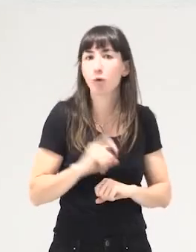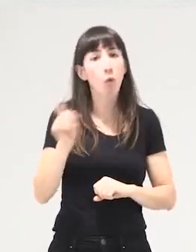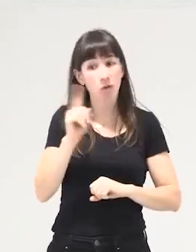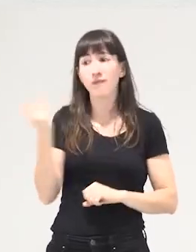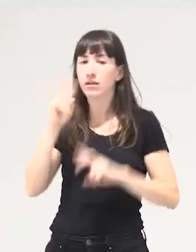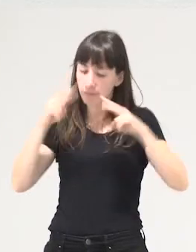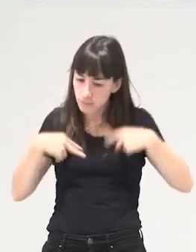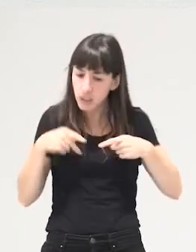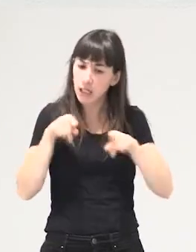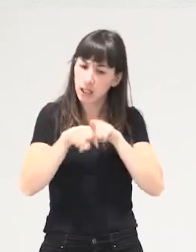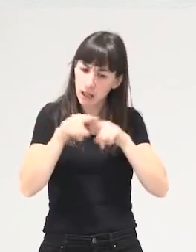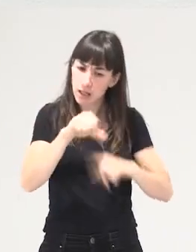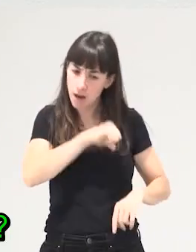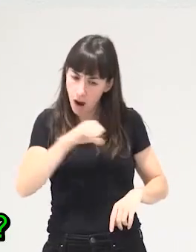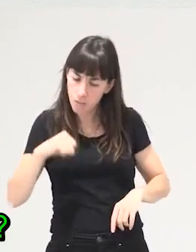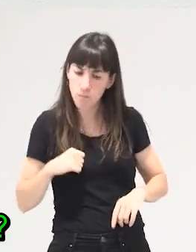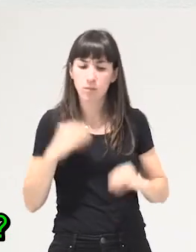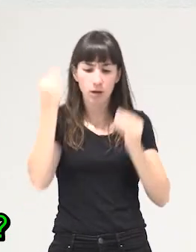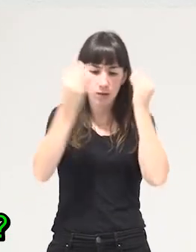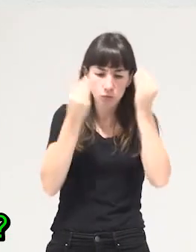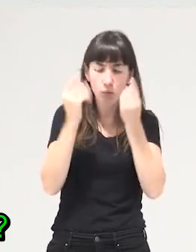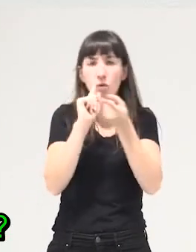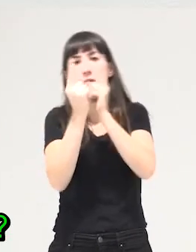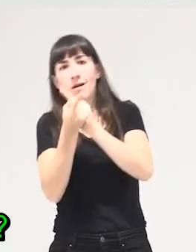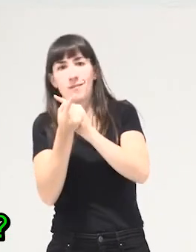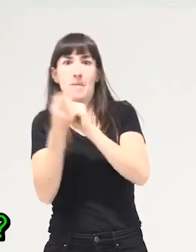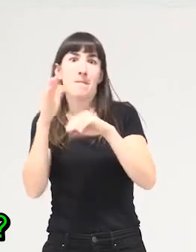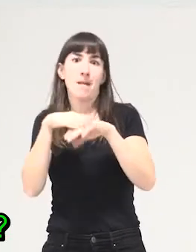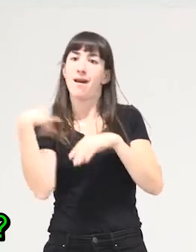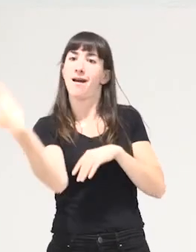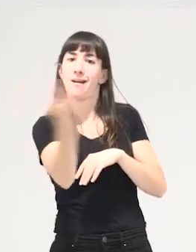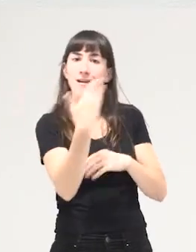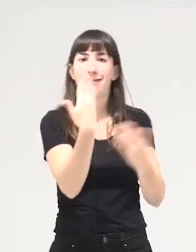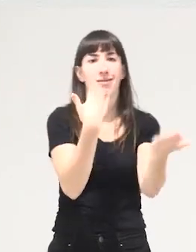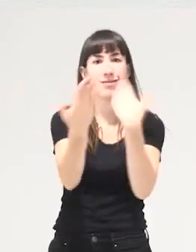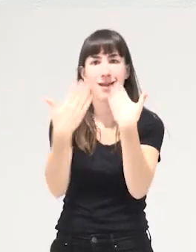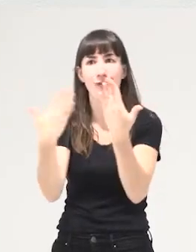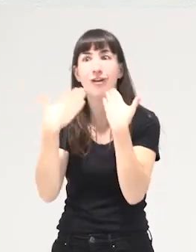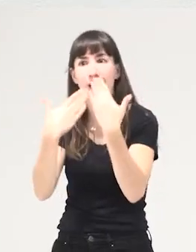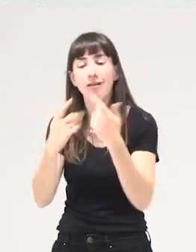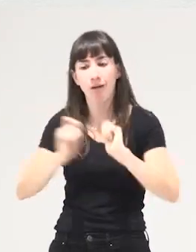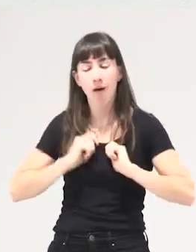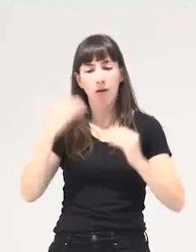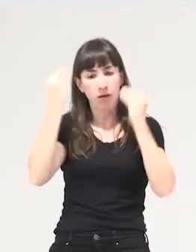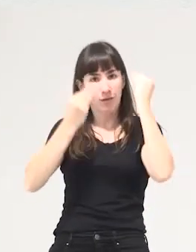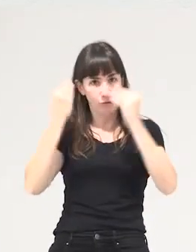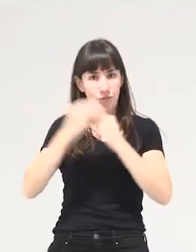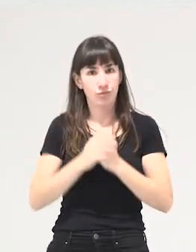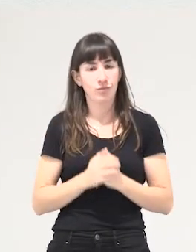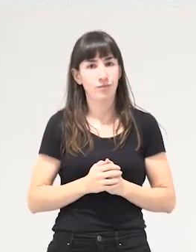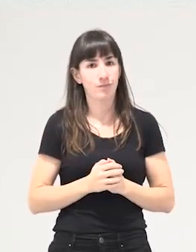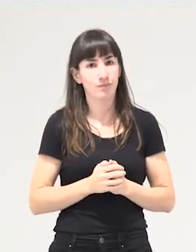capacidad de autocrítica de reflexión de cambio en base al diálogo con el resto ¿no? entonces como